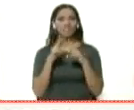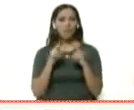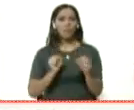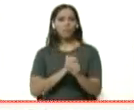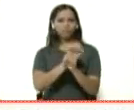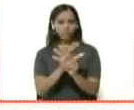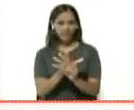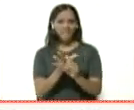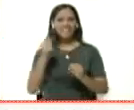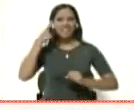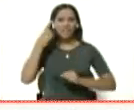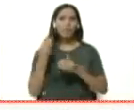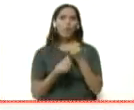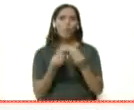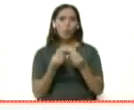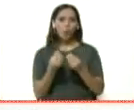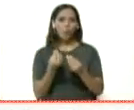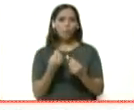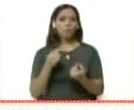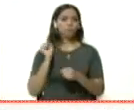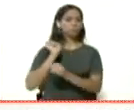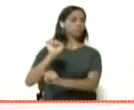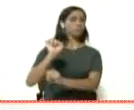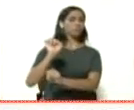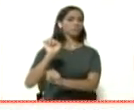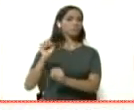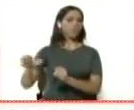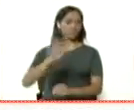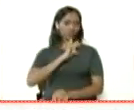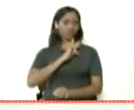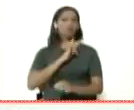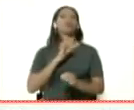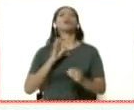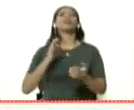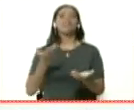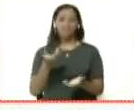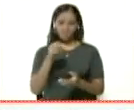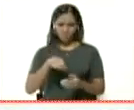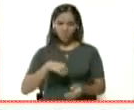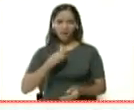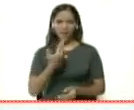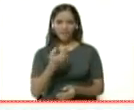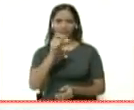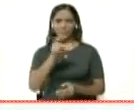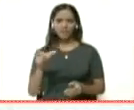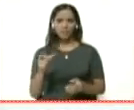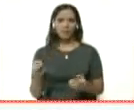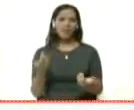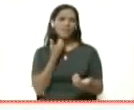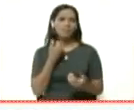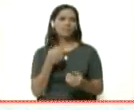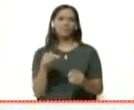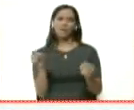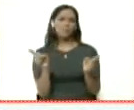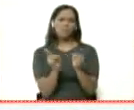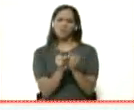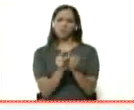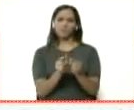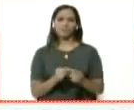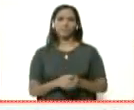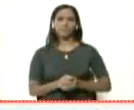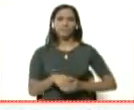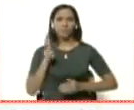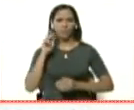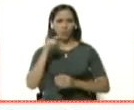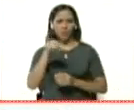sabemos cómo evitar la transmisión, pues de seguro las probabilidades de que nos contagiemos sean mucho menores. ¿Usted conoce a Nicolás